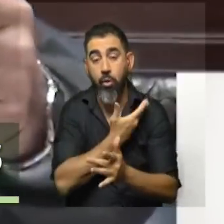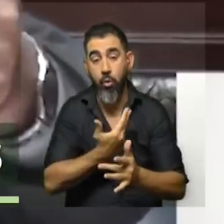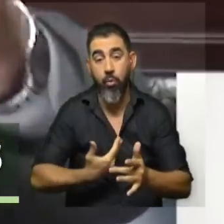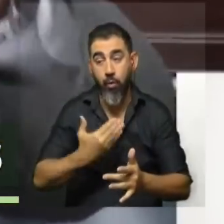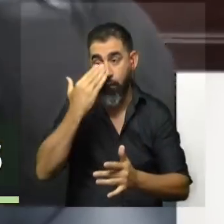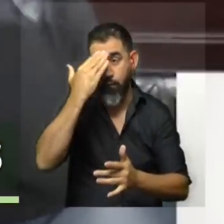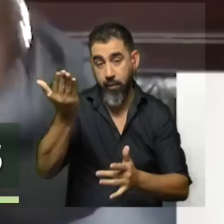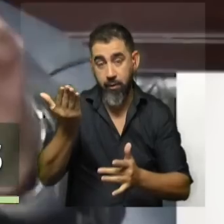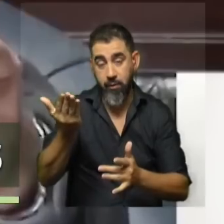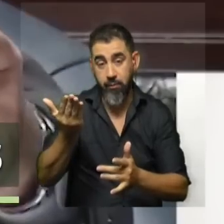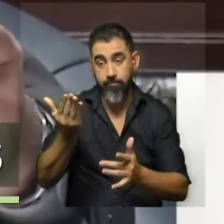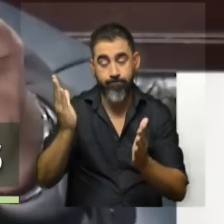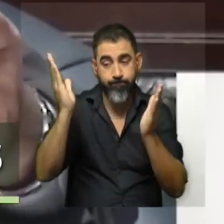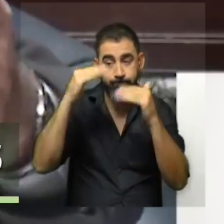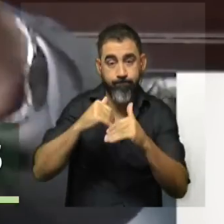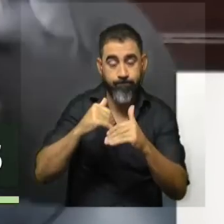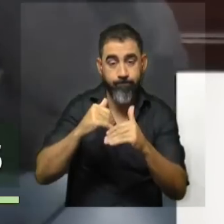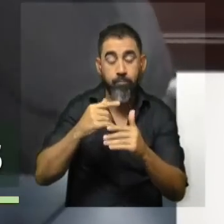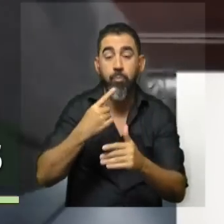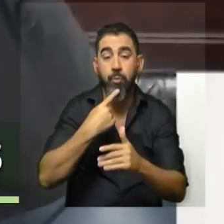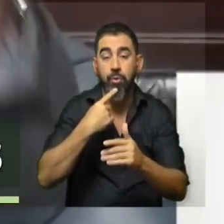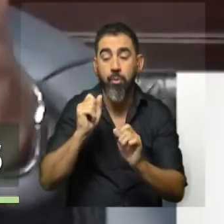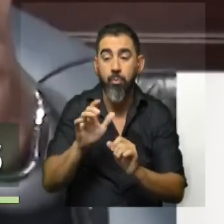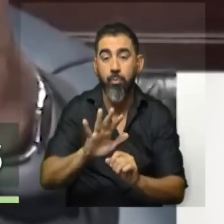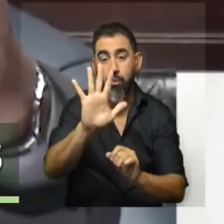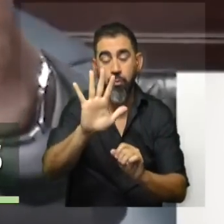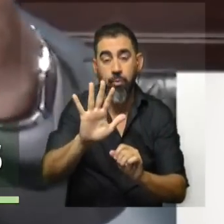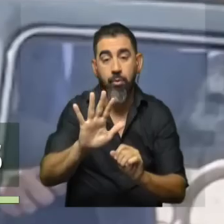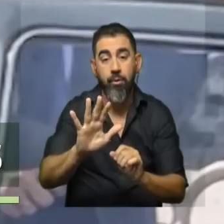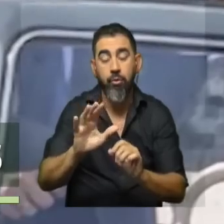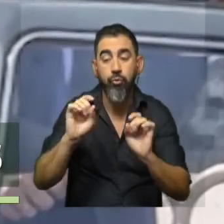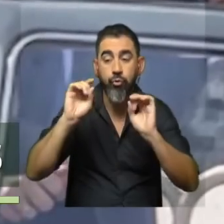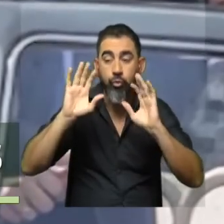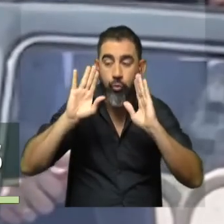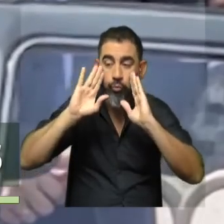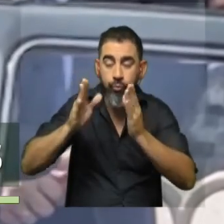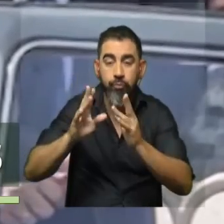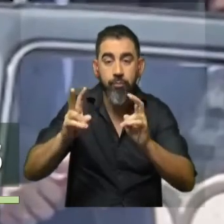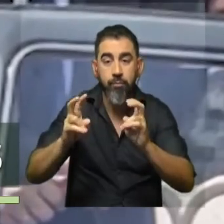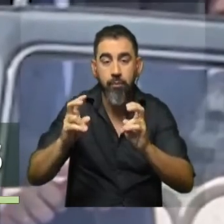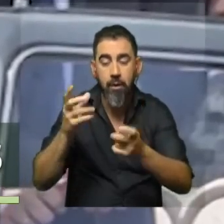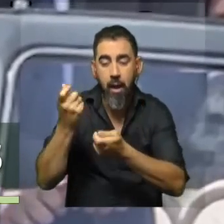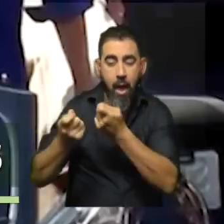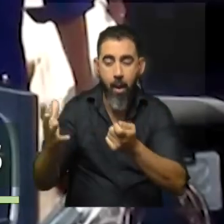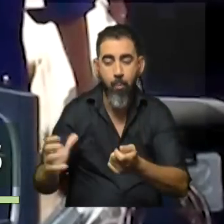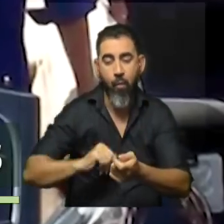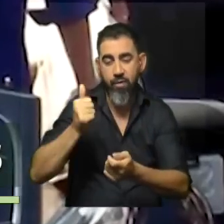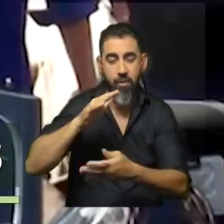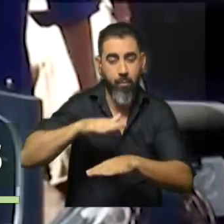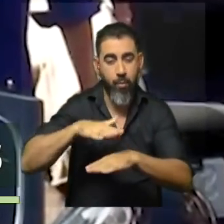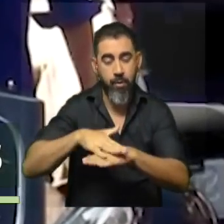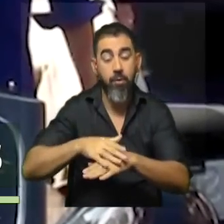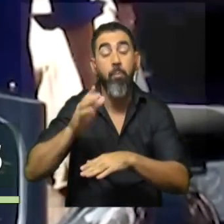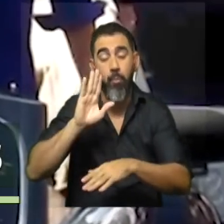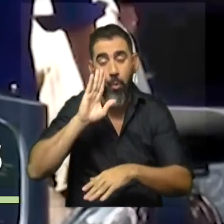el Frente Amplio no ha tenido la capacidad de generar hechos políticos propios, sino que se ha dedicado al escarnio. Sin embargo, reconoció que